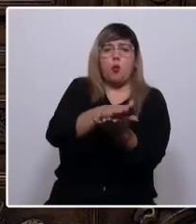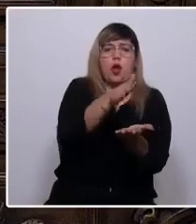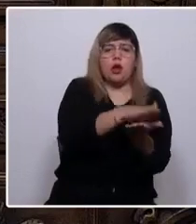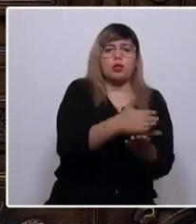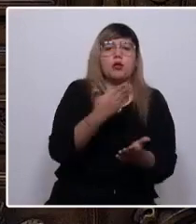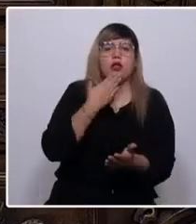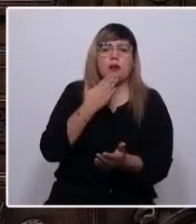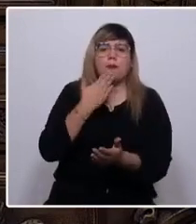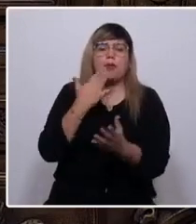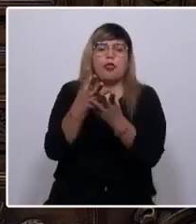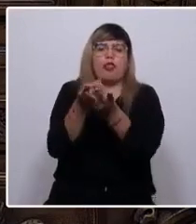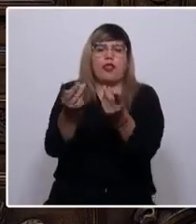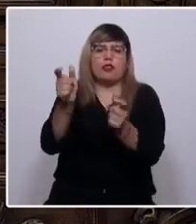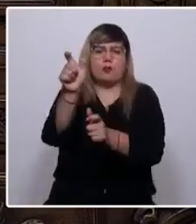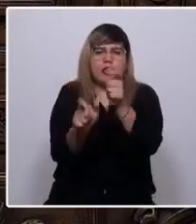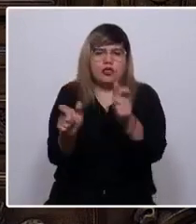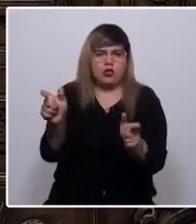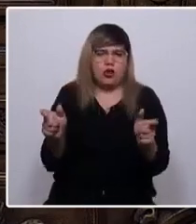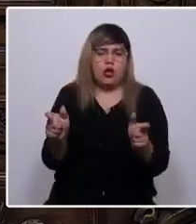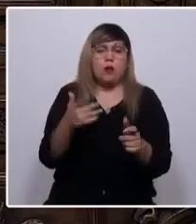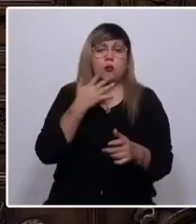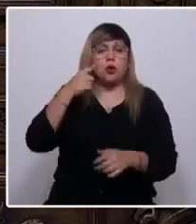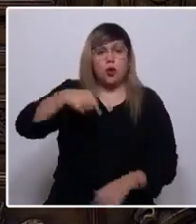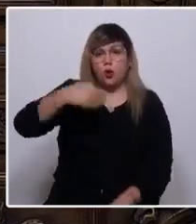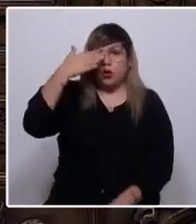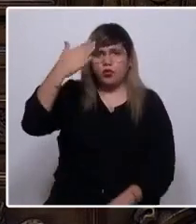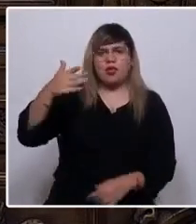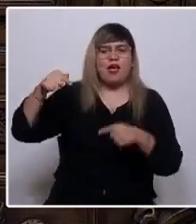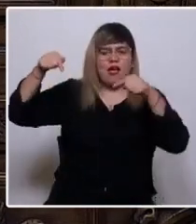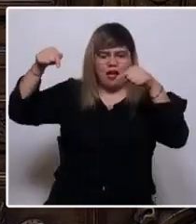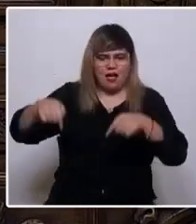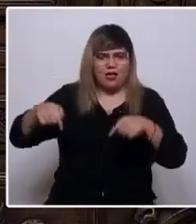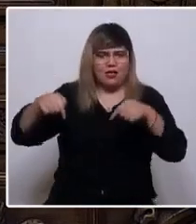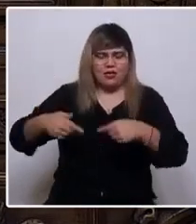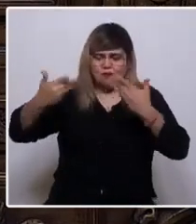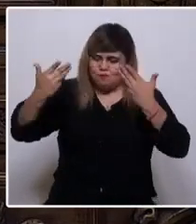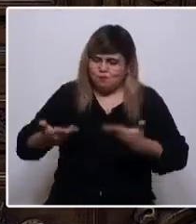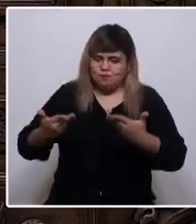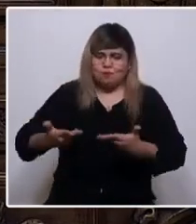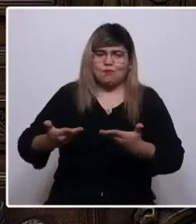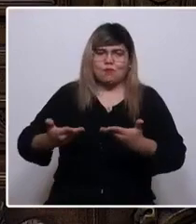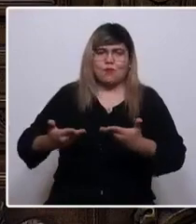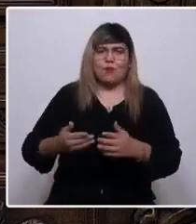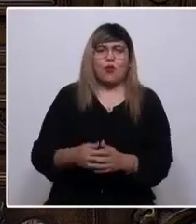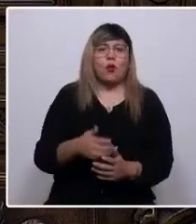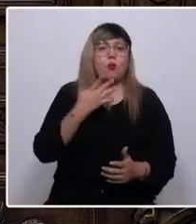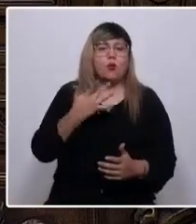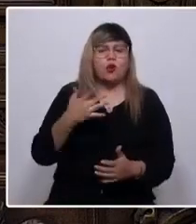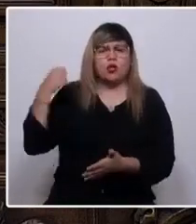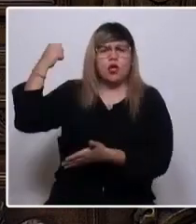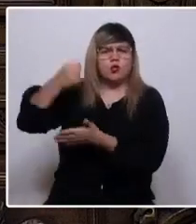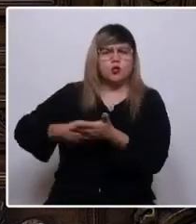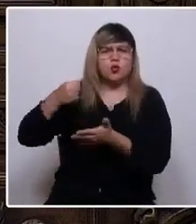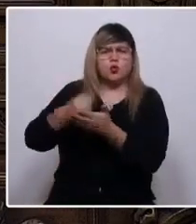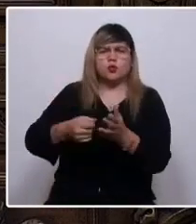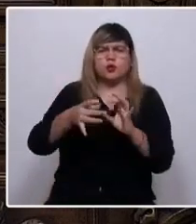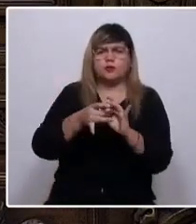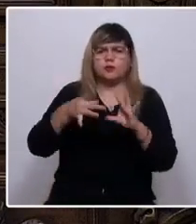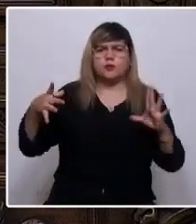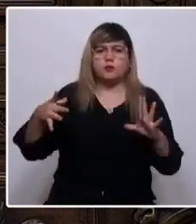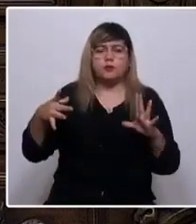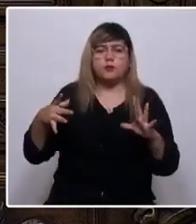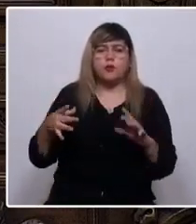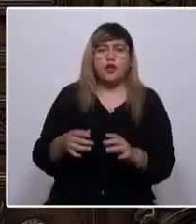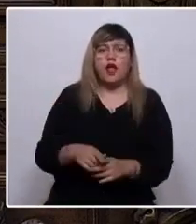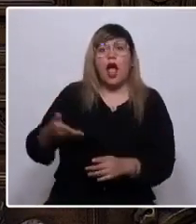nuestros desaparecidos, porque hoy están aquí, más presentes que nunca, porque su lucha democrática no fue